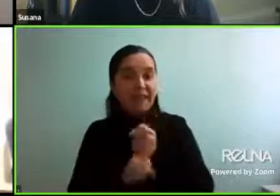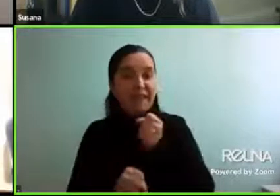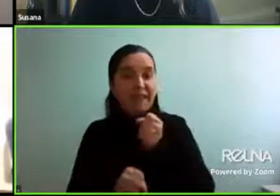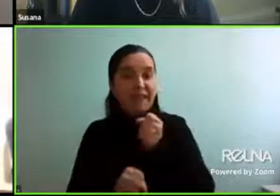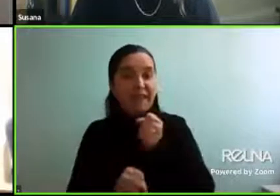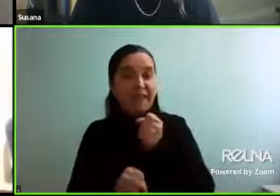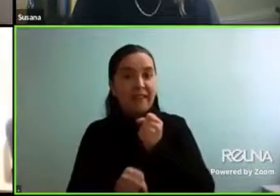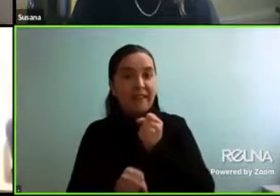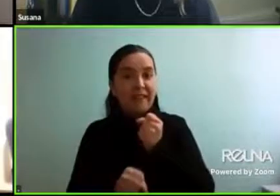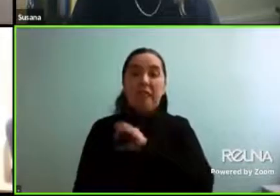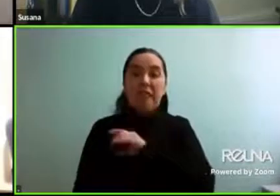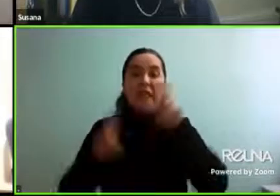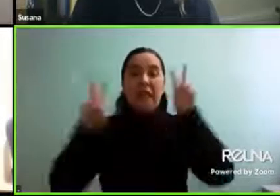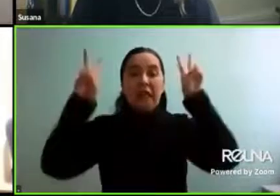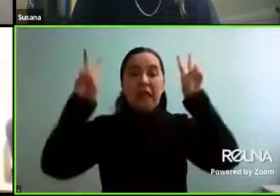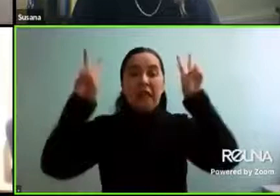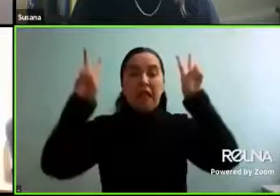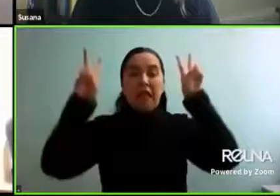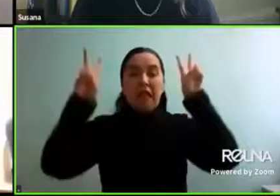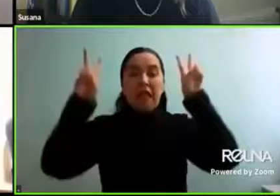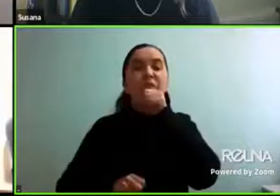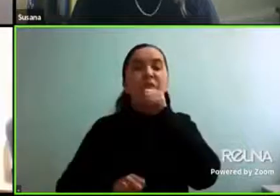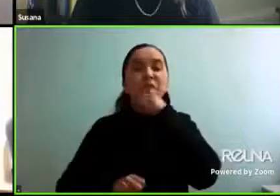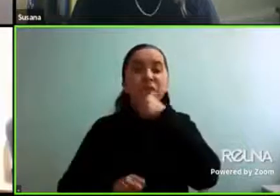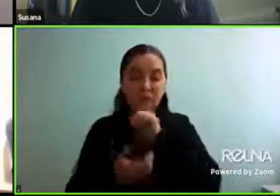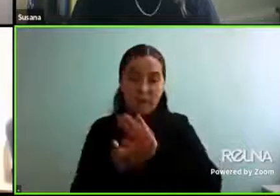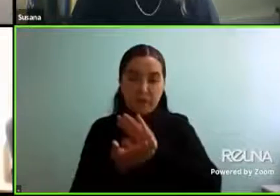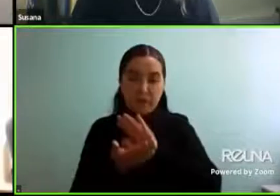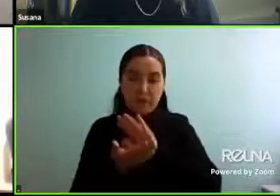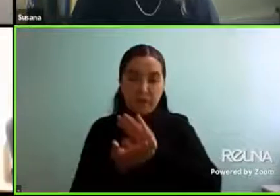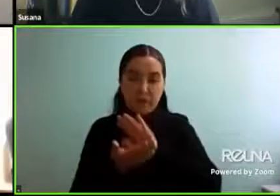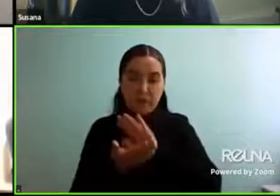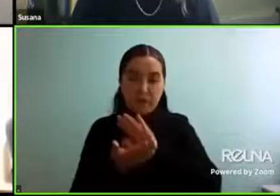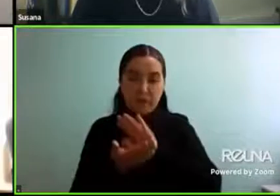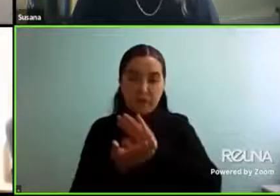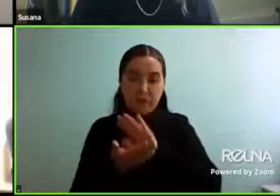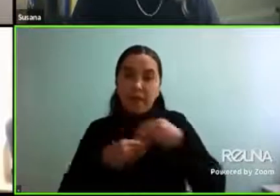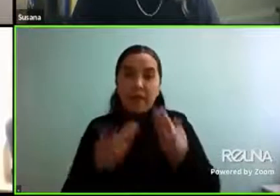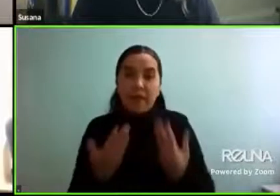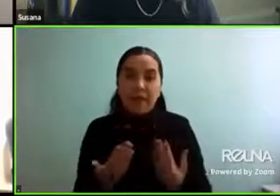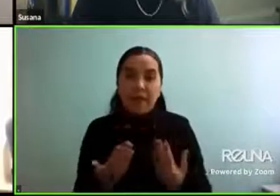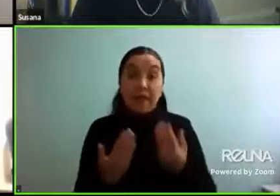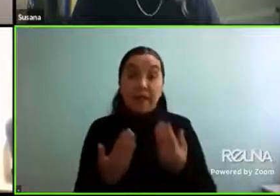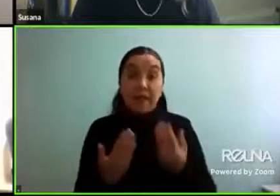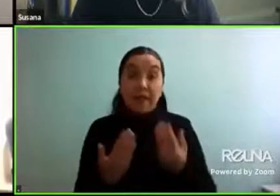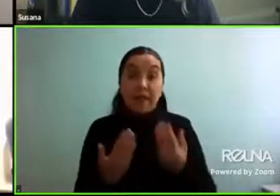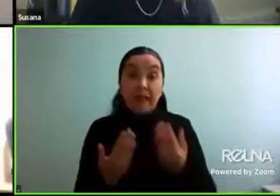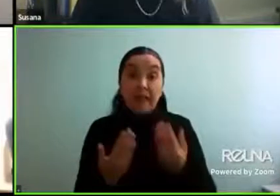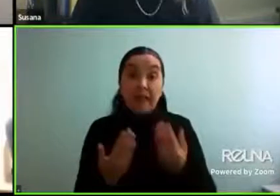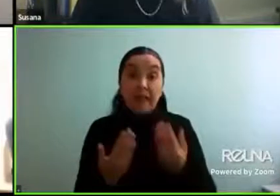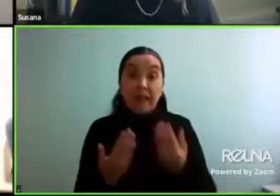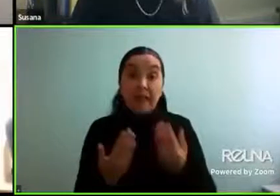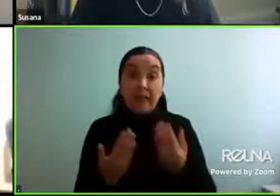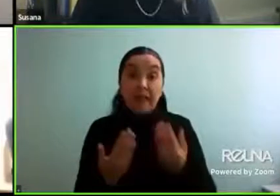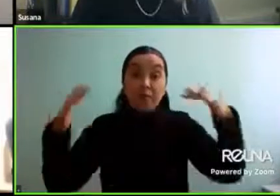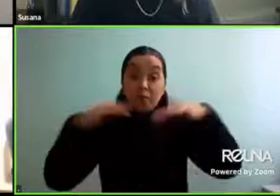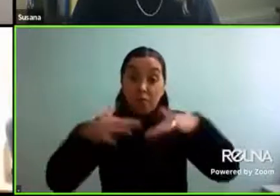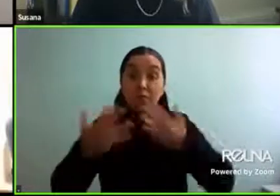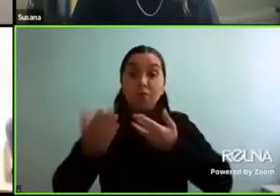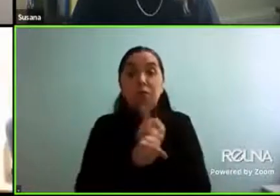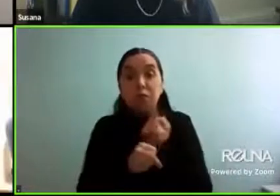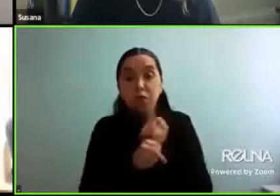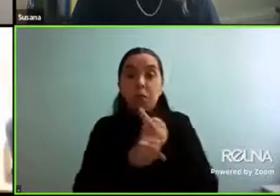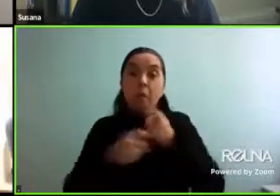saludable. Bueno, y parte de eso es la propuesta que teníamos acá y conversar y juntarnos para debatir sobre esto.